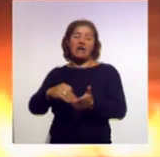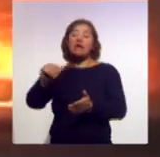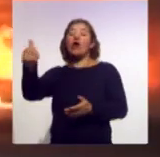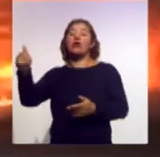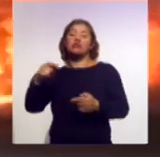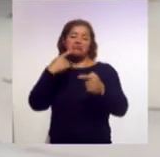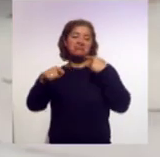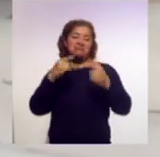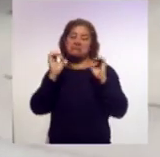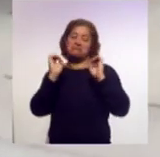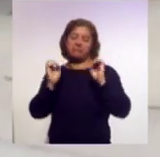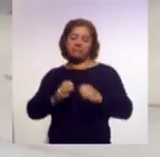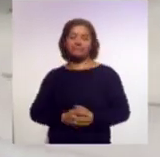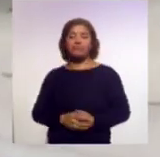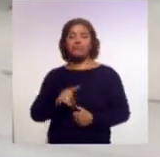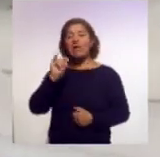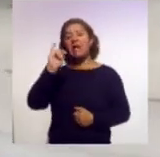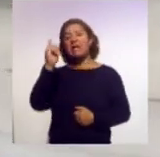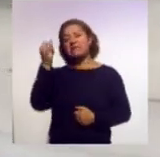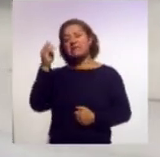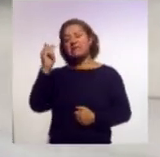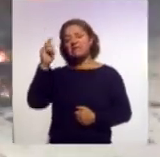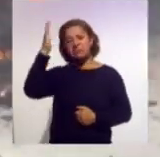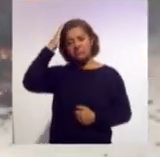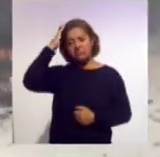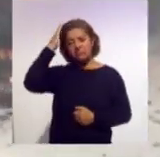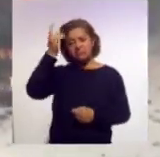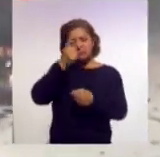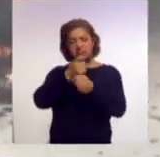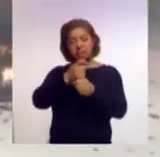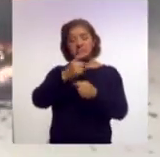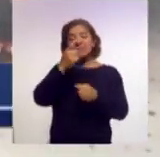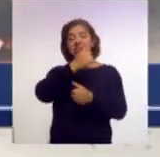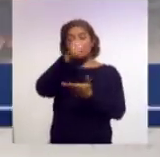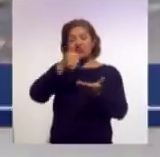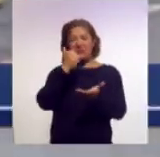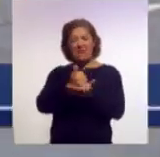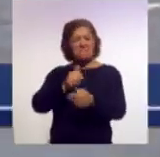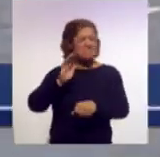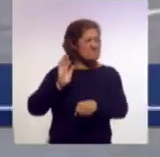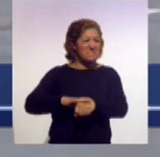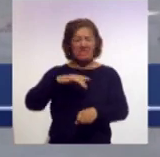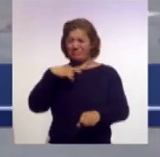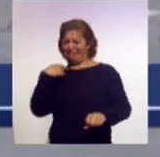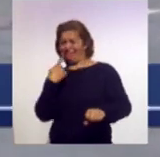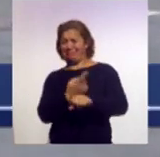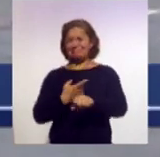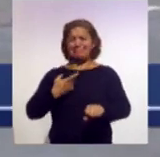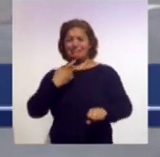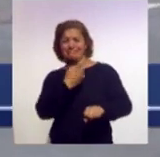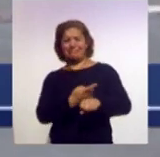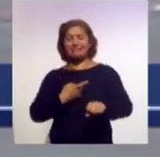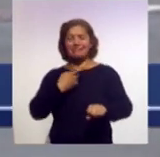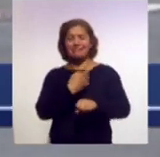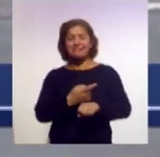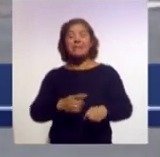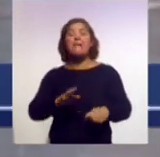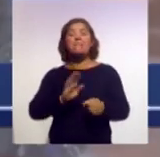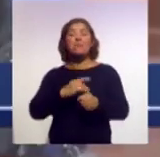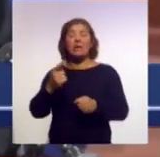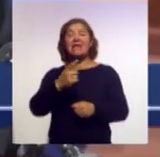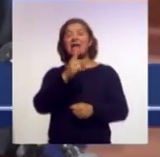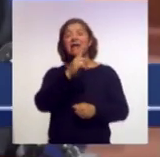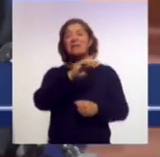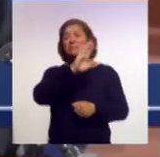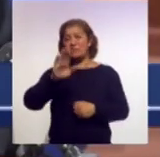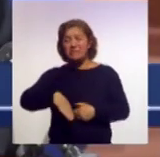Tijuana, Baja California, encabeza la lista de las 50 ciudades más violentas del mundo por la cantidad de homicidios por cada 100